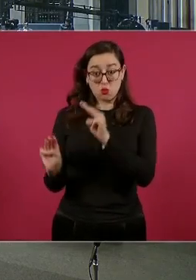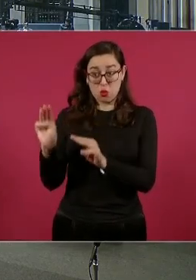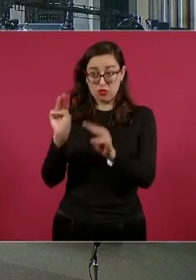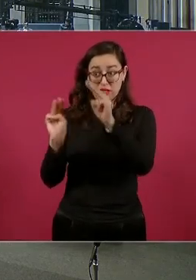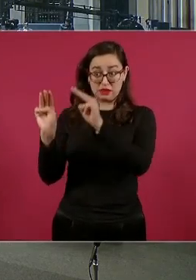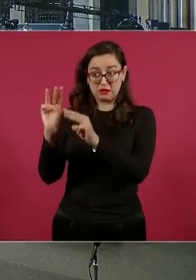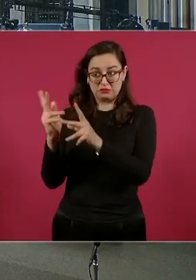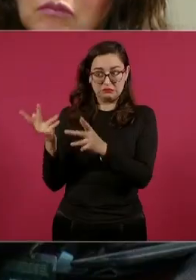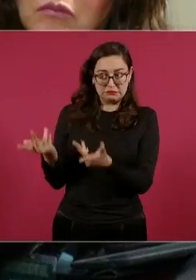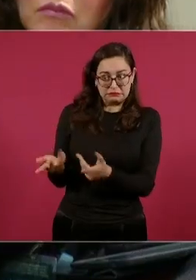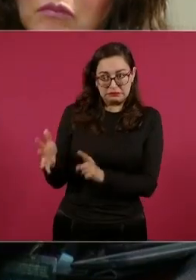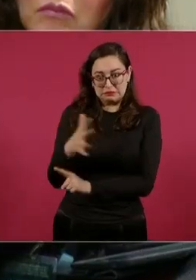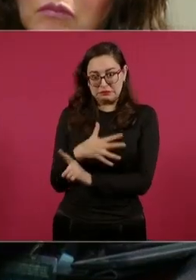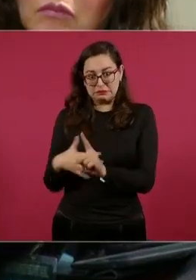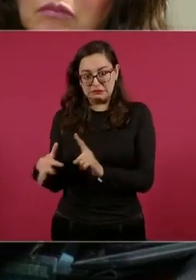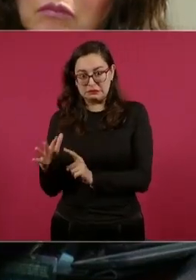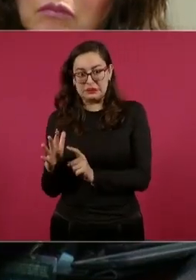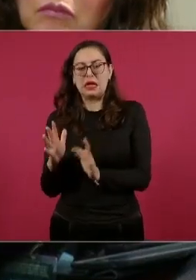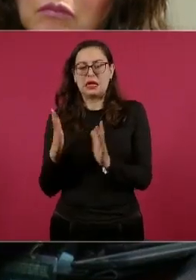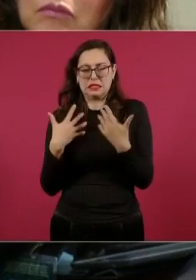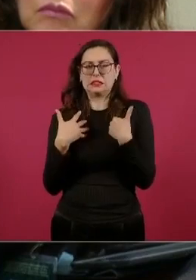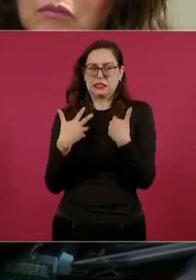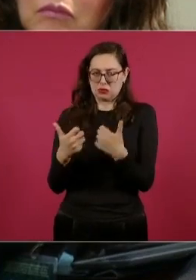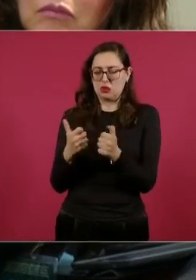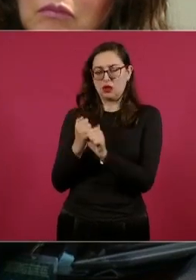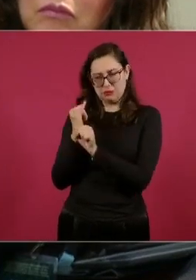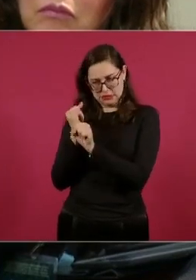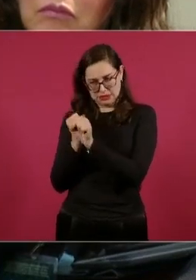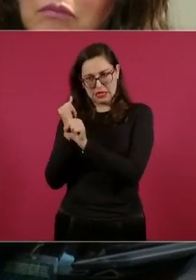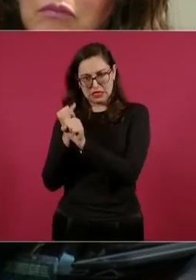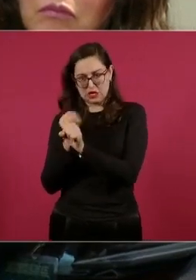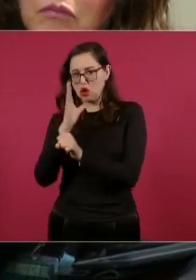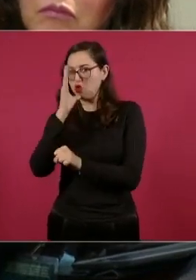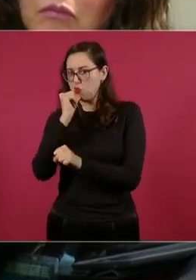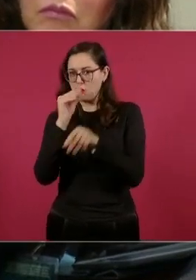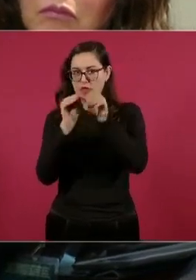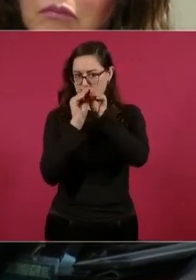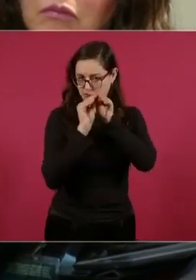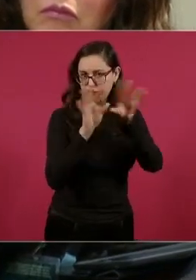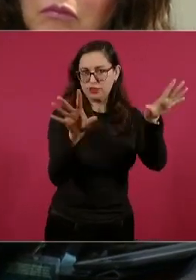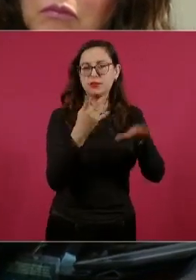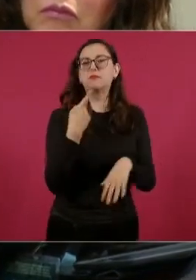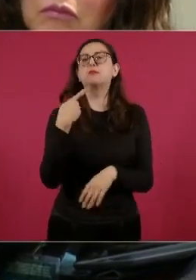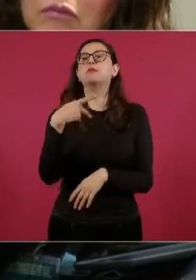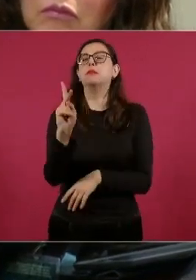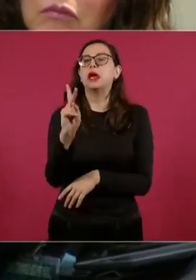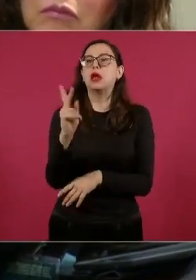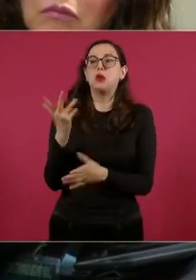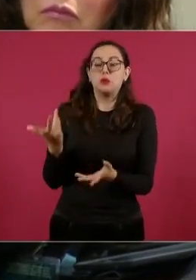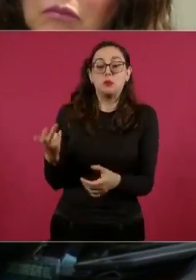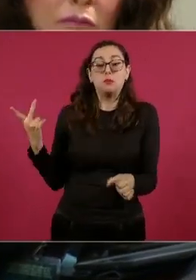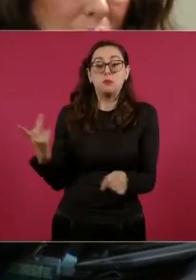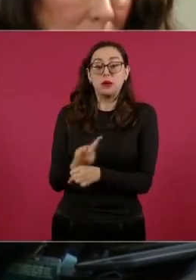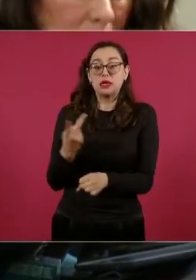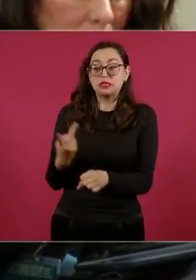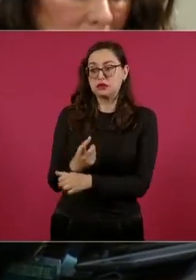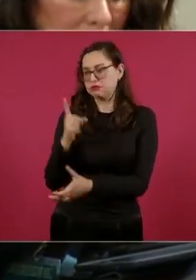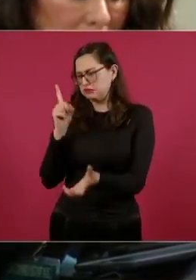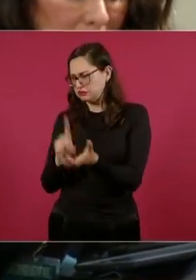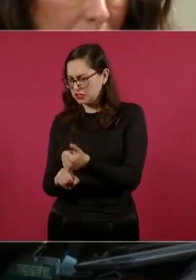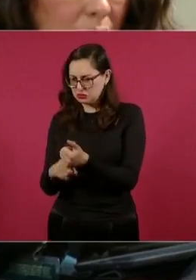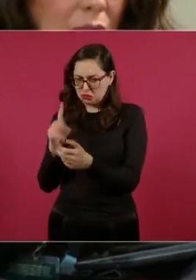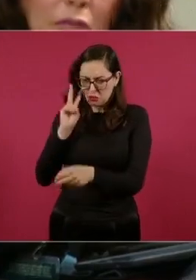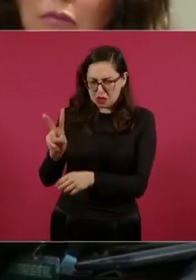reservas de la investigación, se han viralizado videos de ataques, cruce de fuego.